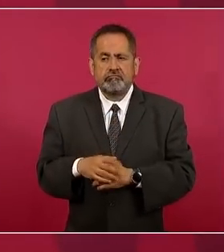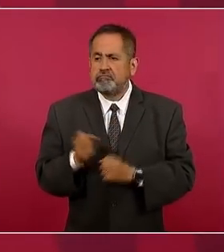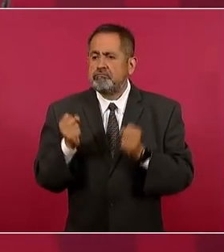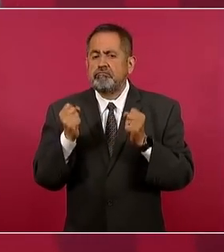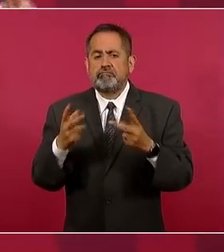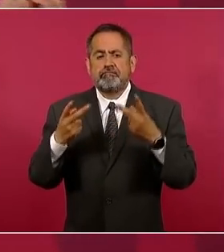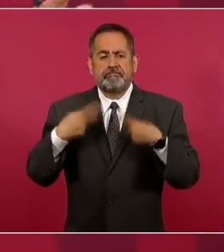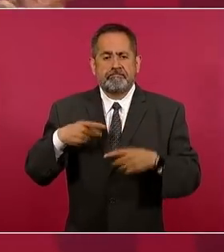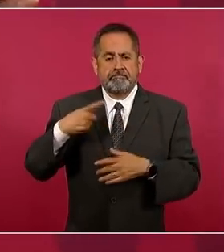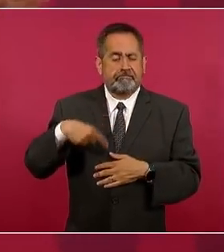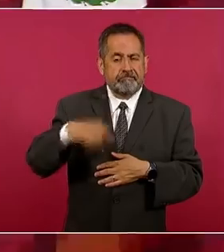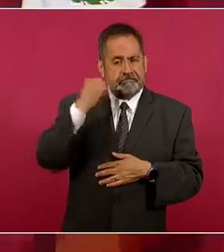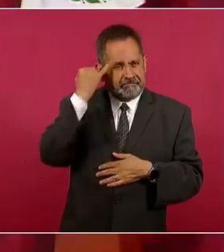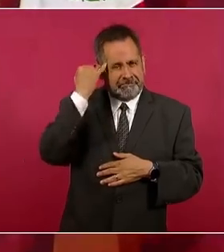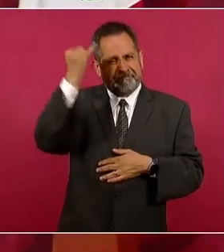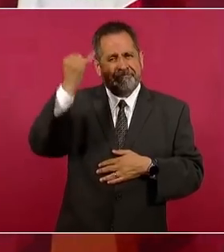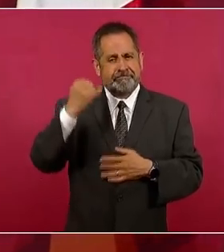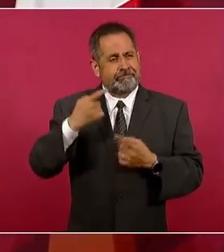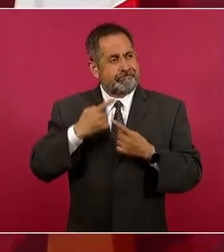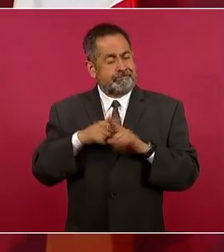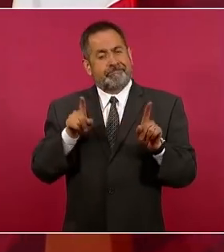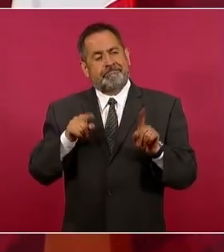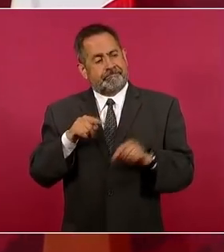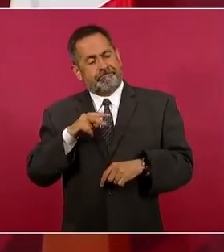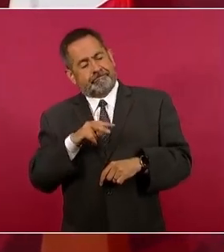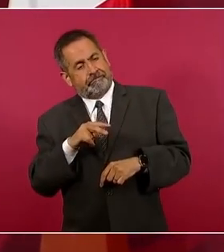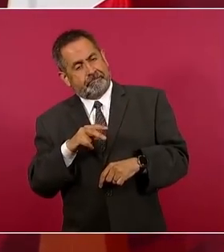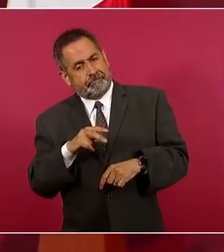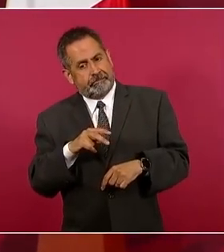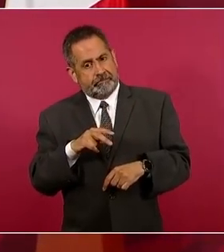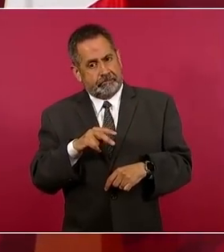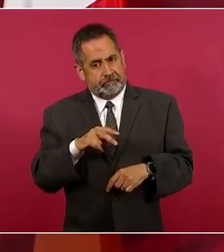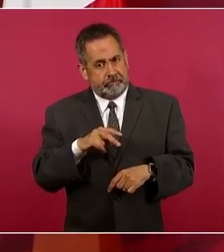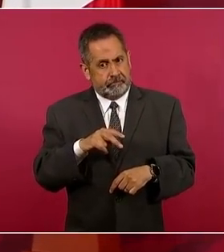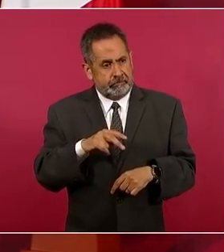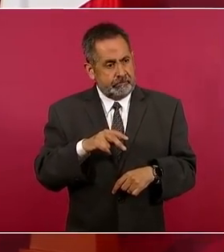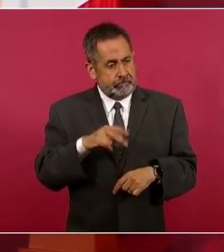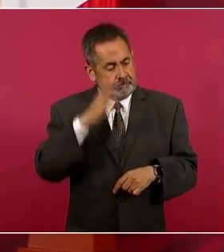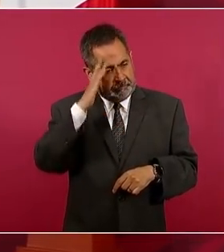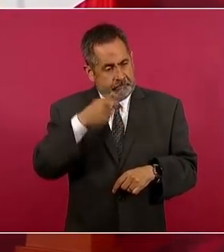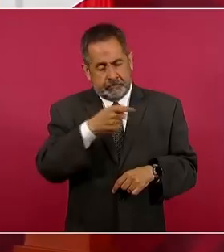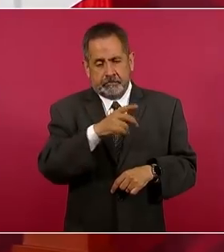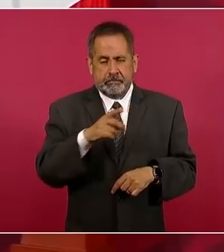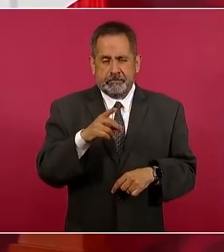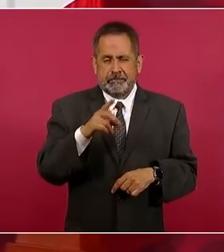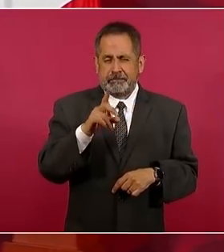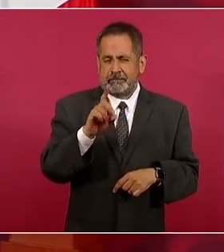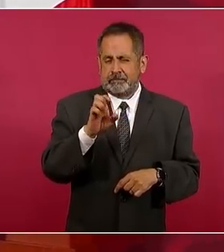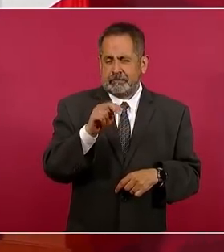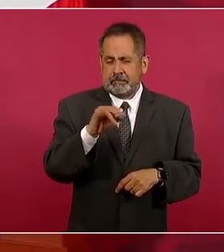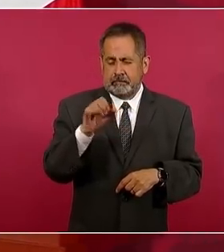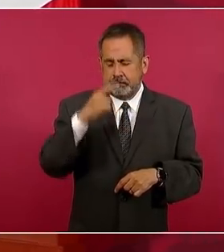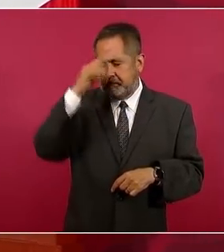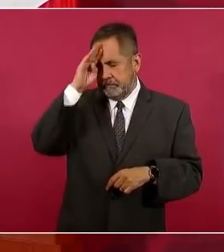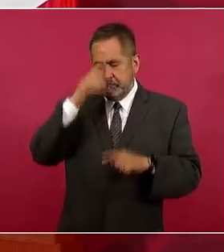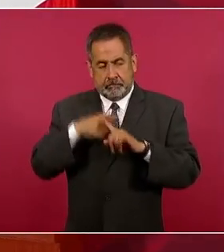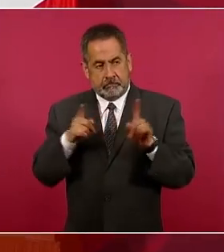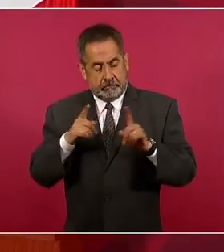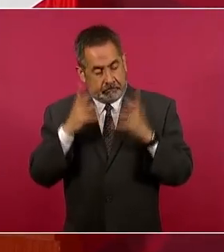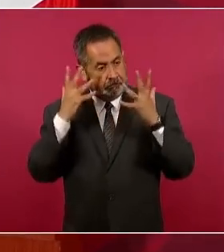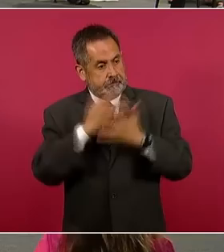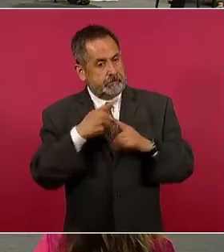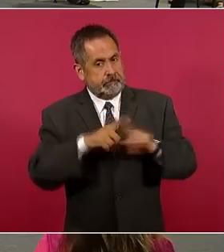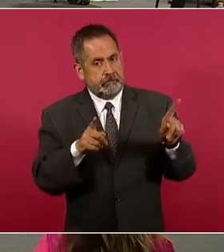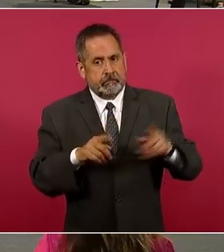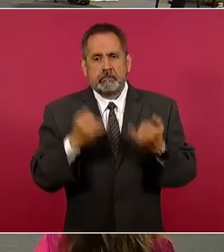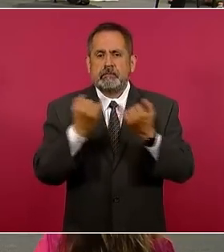gente tenía una idea distinta de la señora Dreser, como tenía